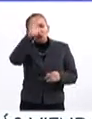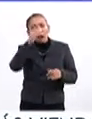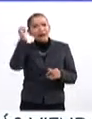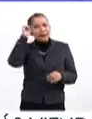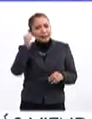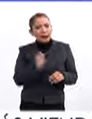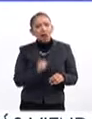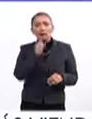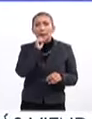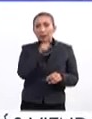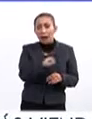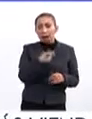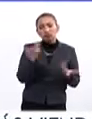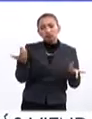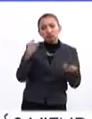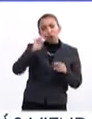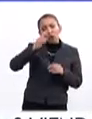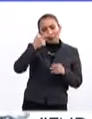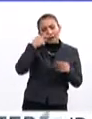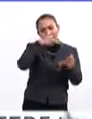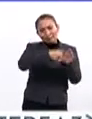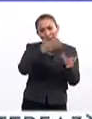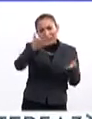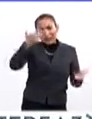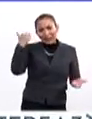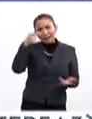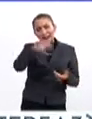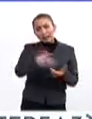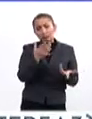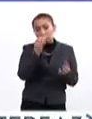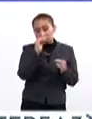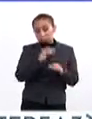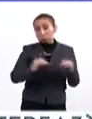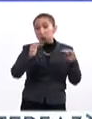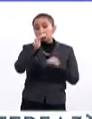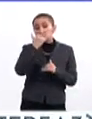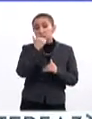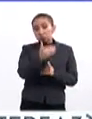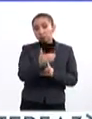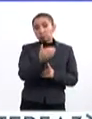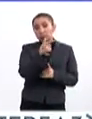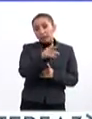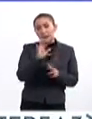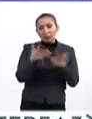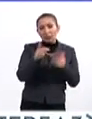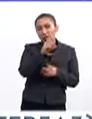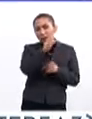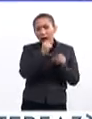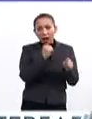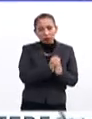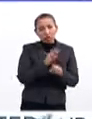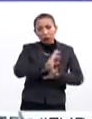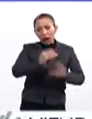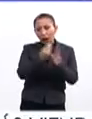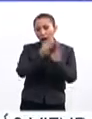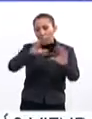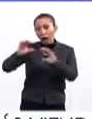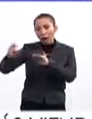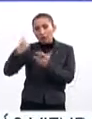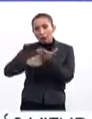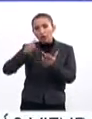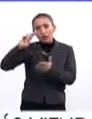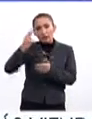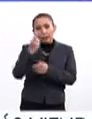en Sinaloa y un universitario muy distinguido, que tiene alrededor de 30 años ya dando clases en nuestra